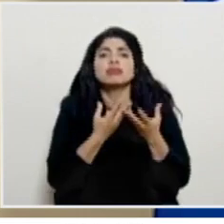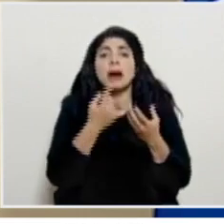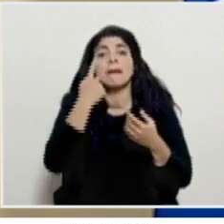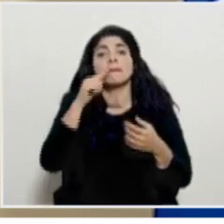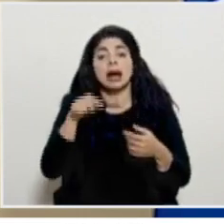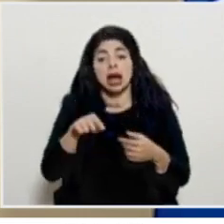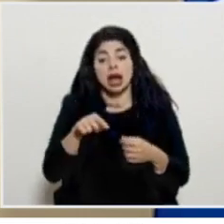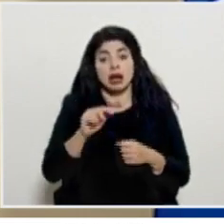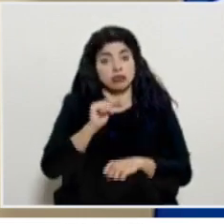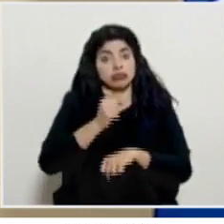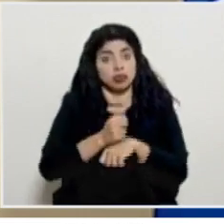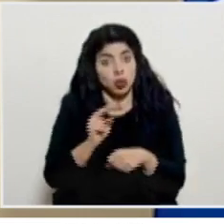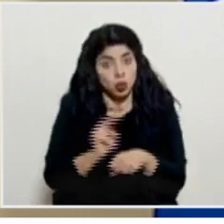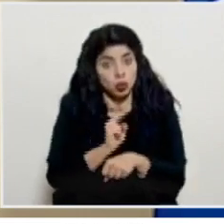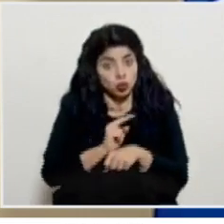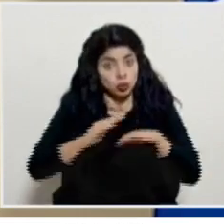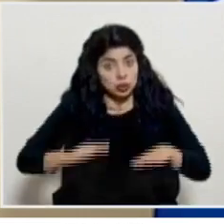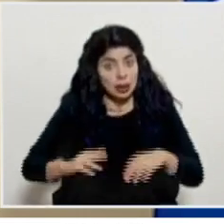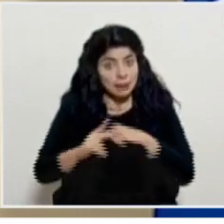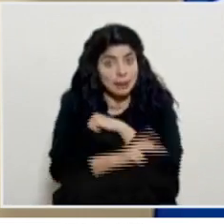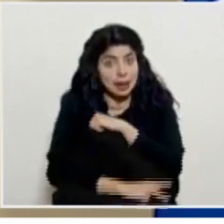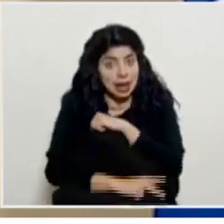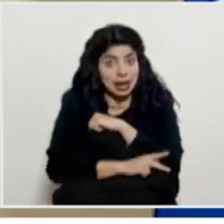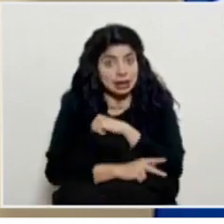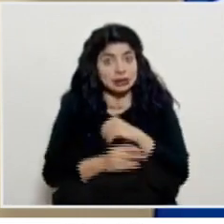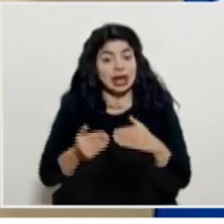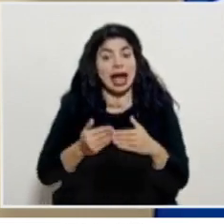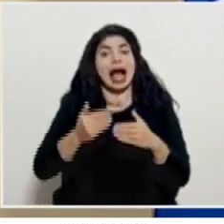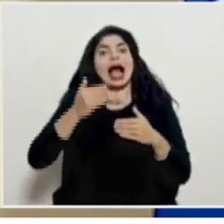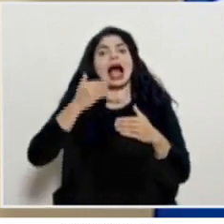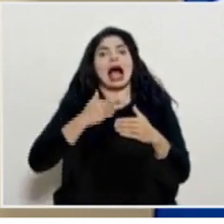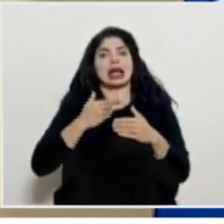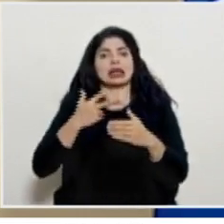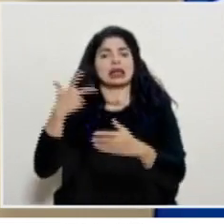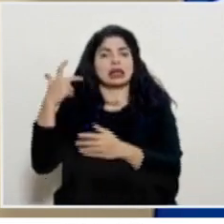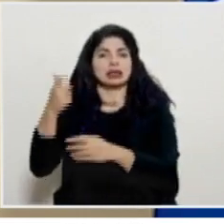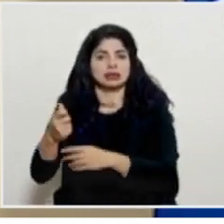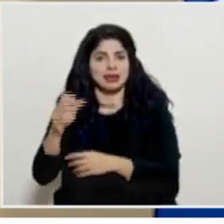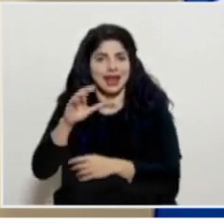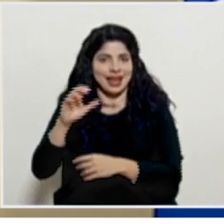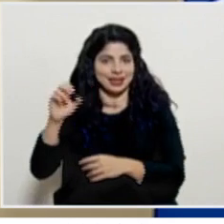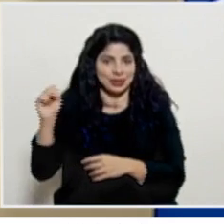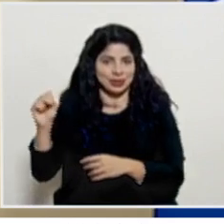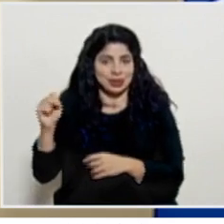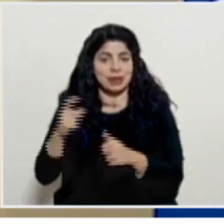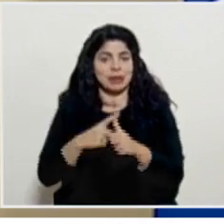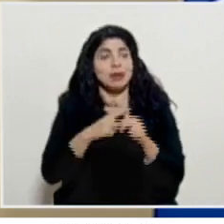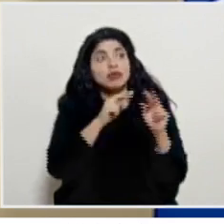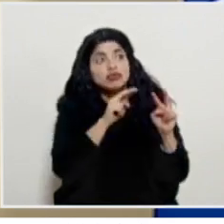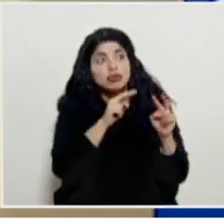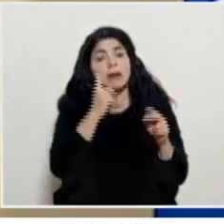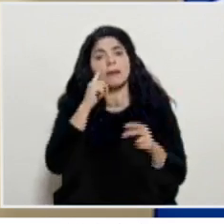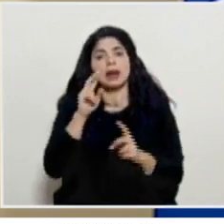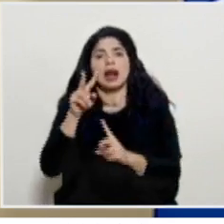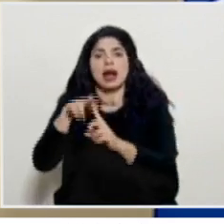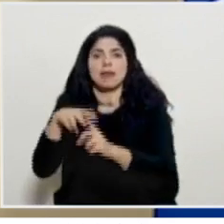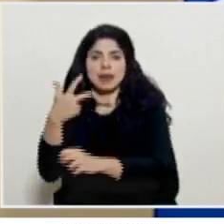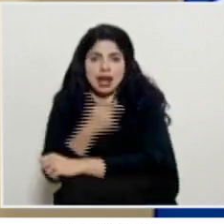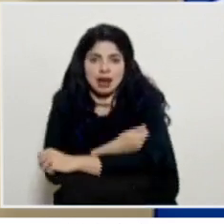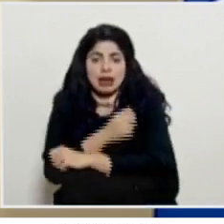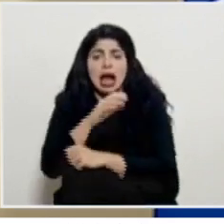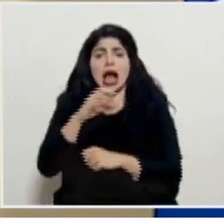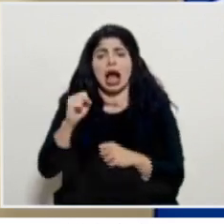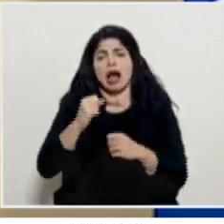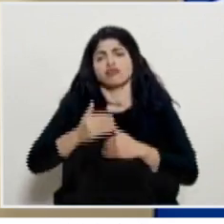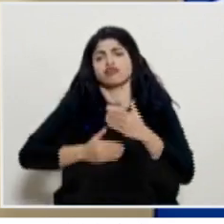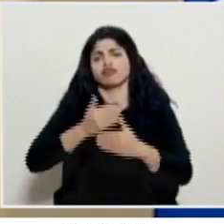de esta vacuna en nuestro país previo a su distribución por parte de la Caja Costarricense de Seguro Social que ha estado